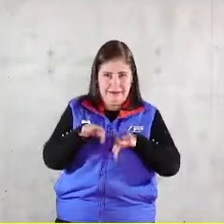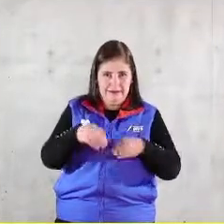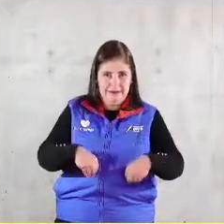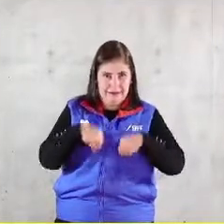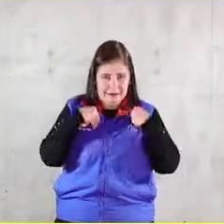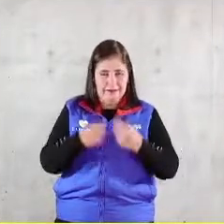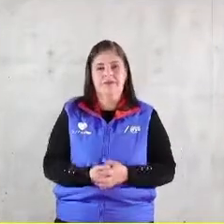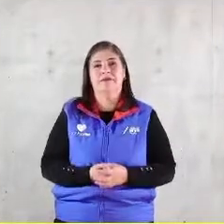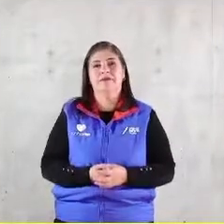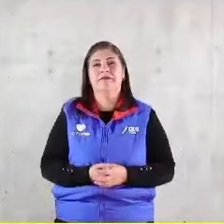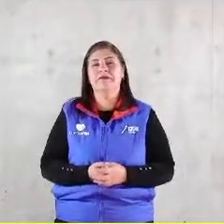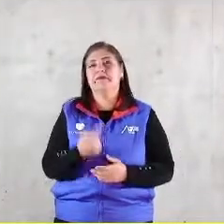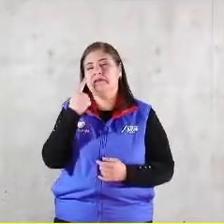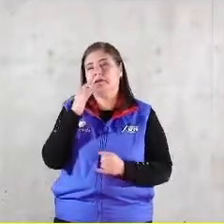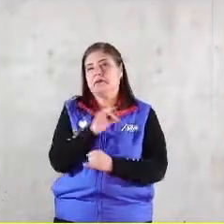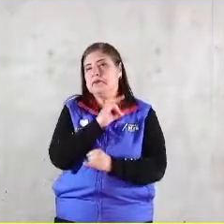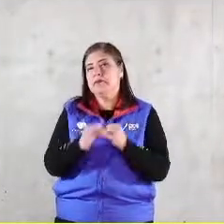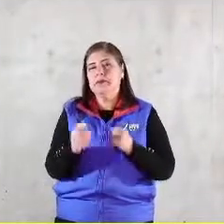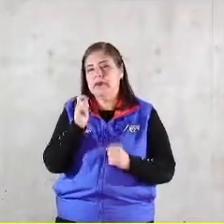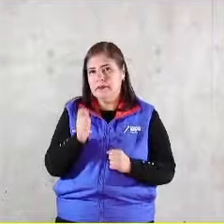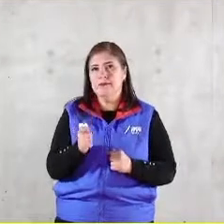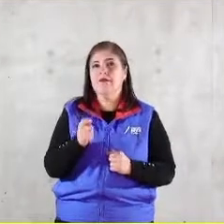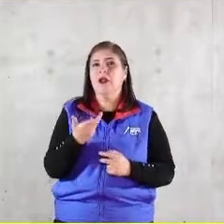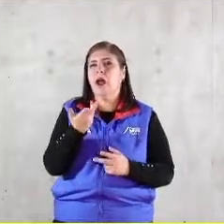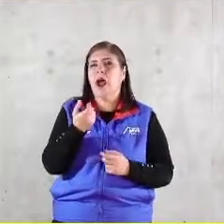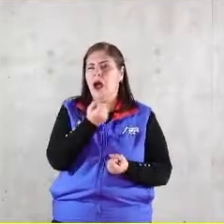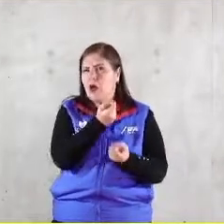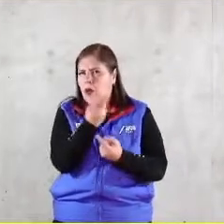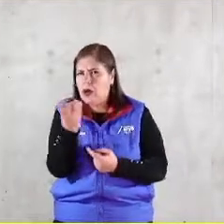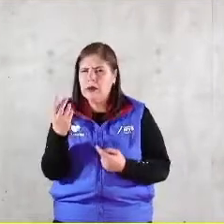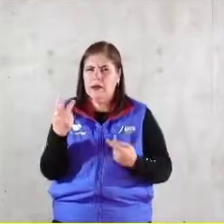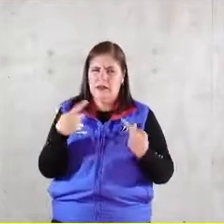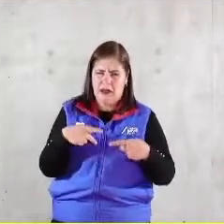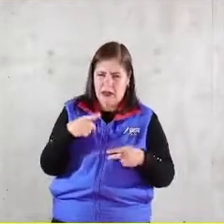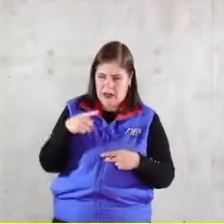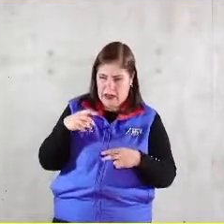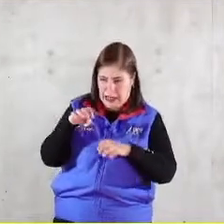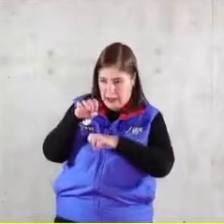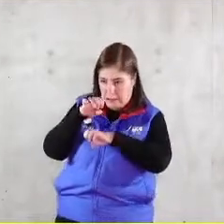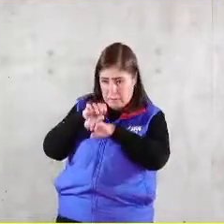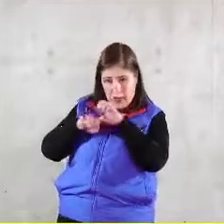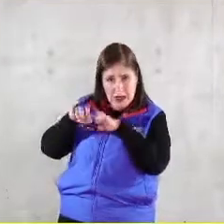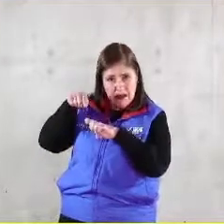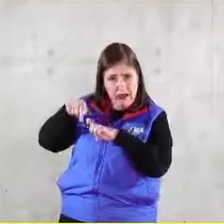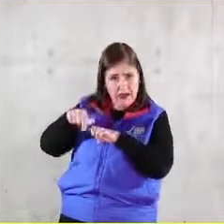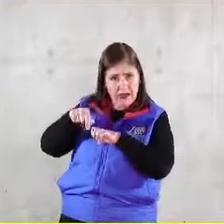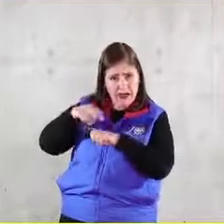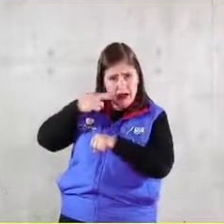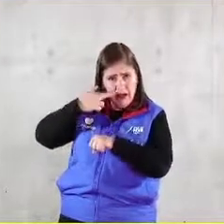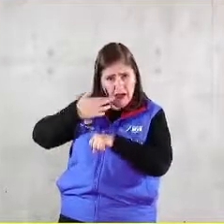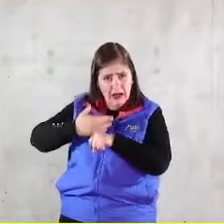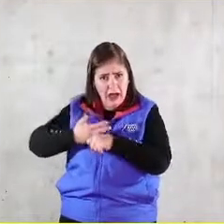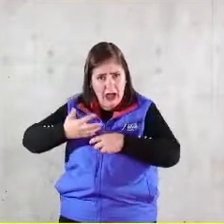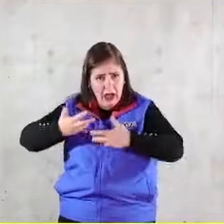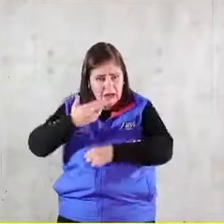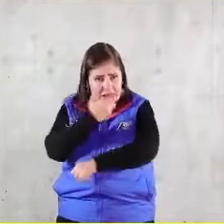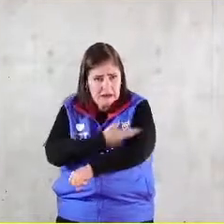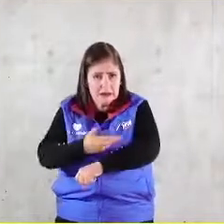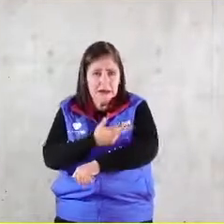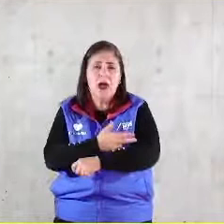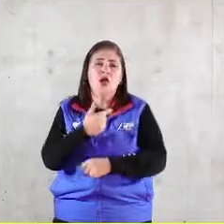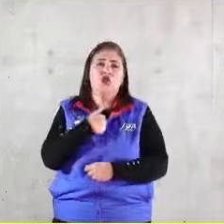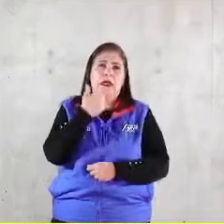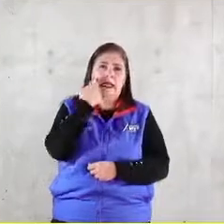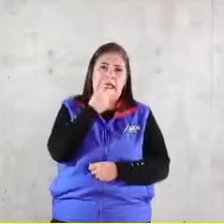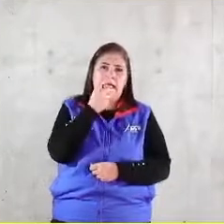finalmente algunos de ustedes se preguntarán le corresponde a la empresa gestionar de esta manera y yo quiero citar a Peter